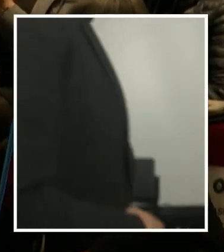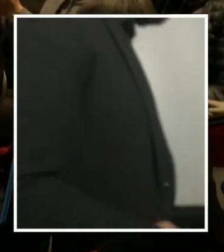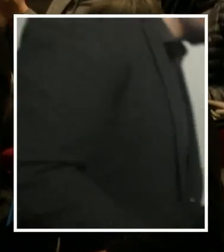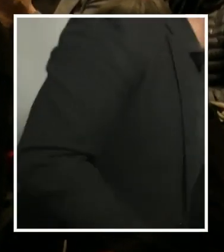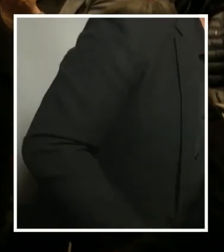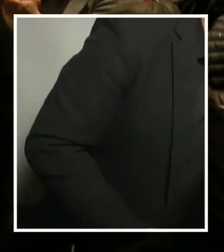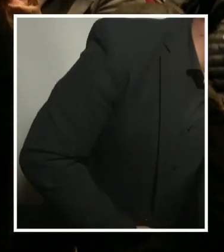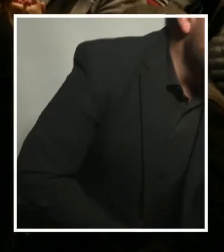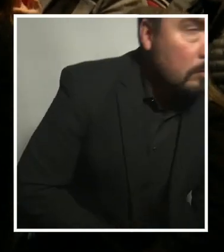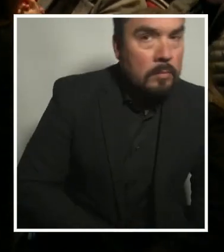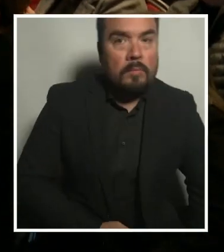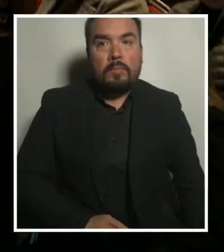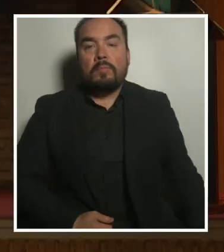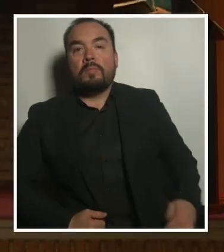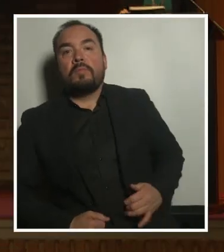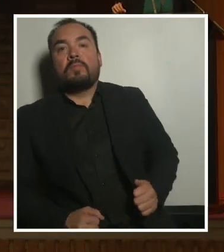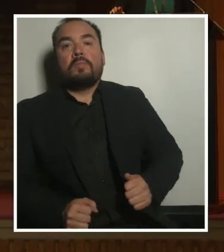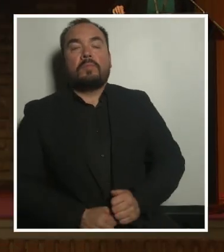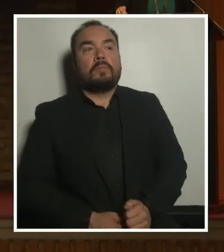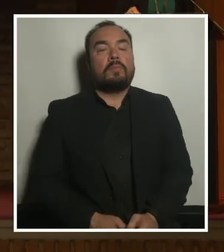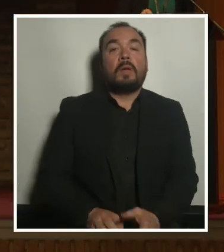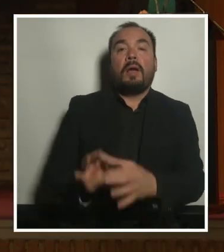le vamos a dar las gracias a Blanca muchísimas gracias gracias gracias